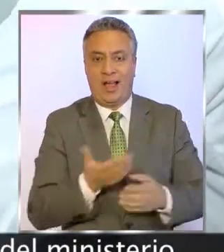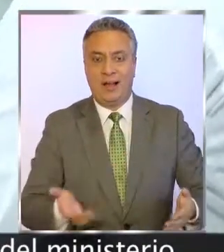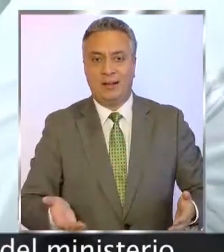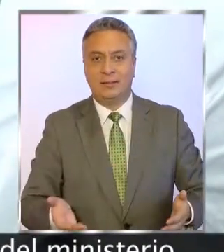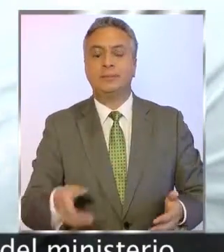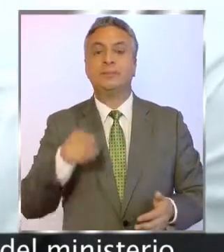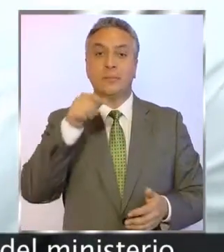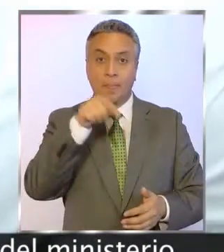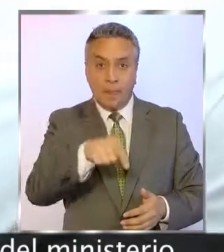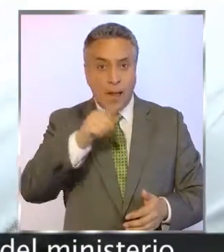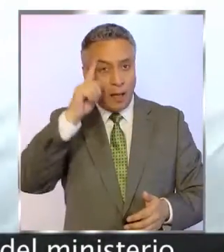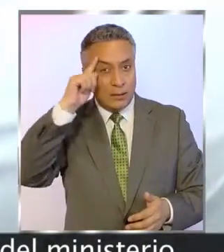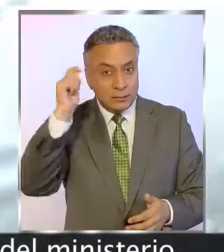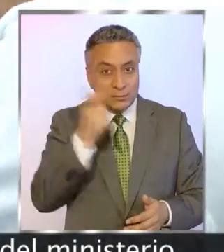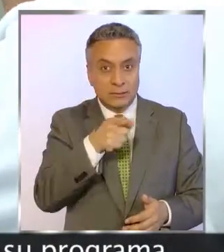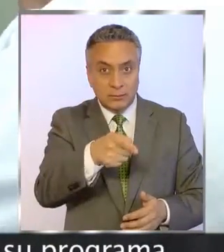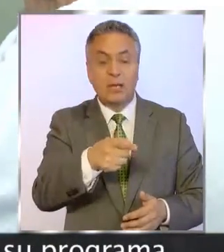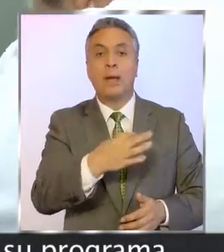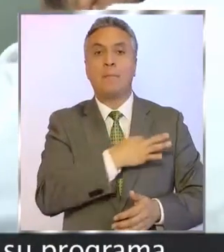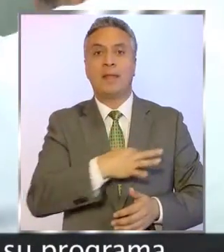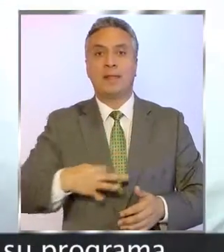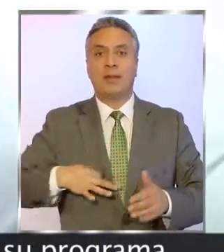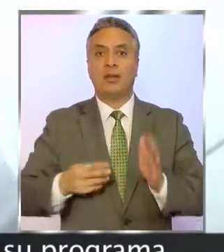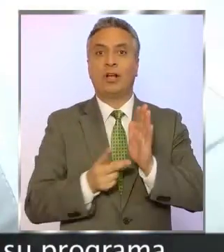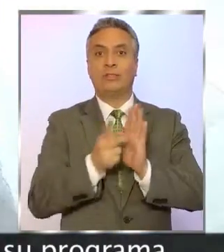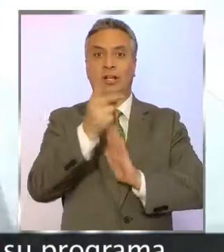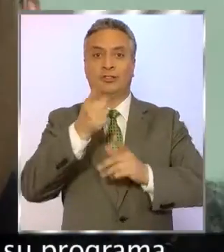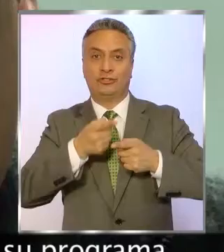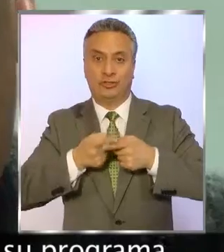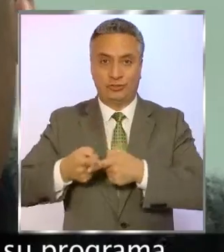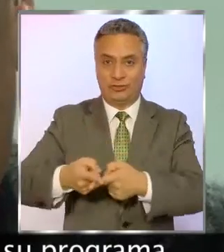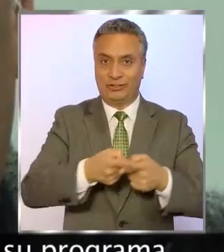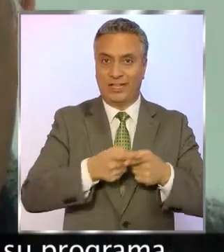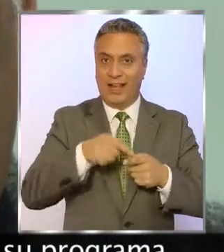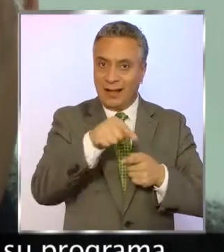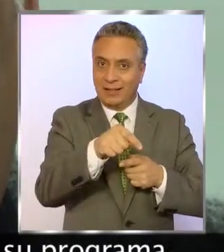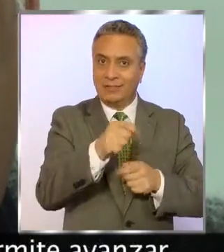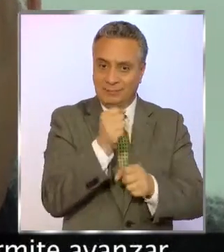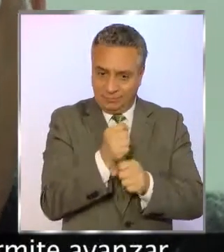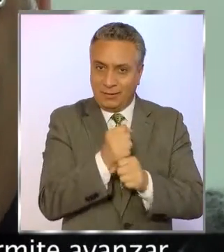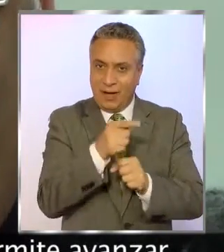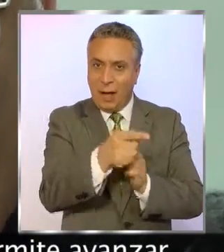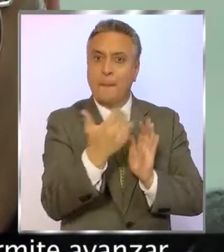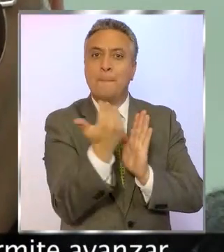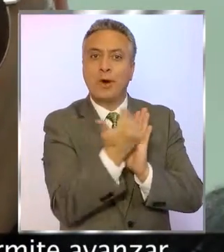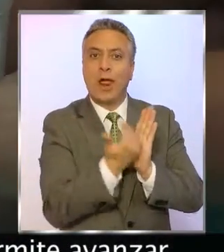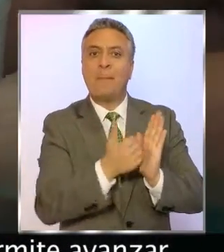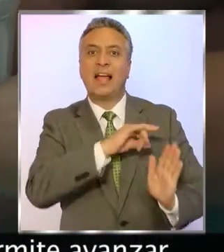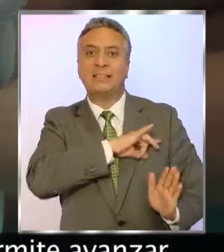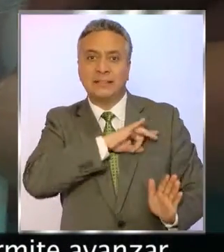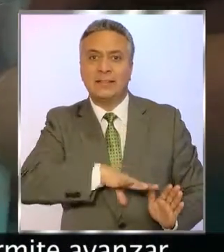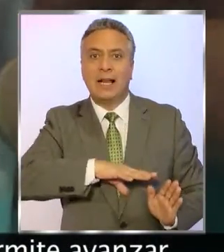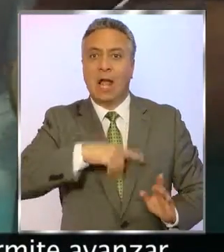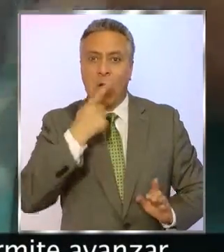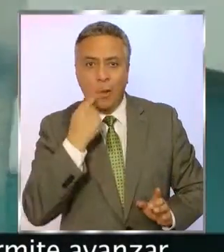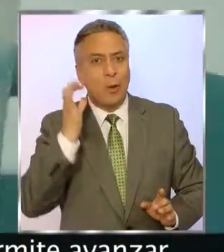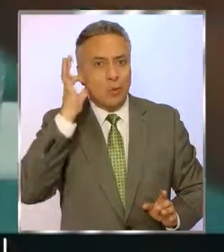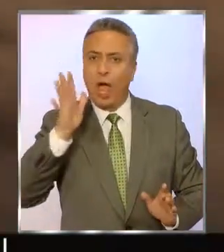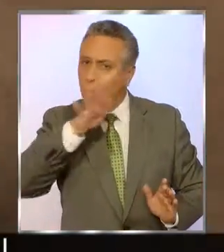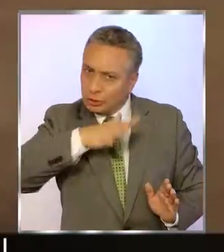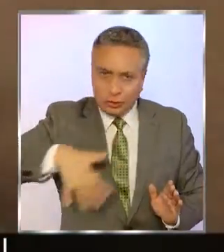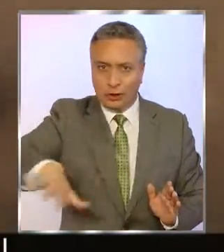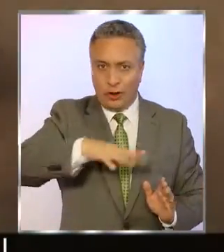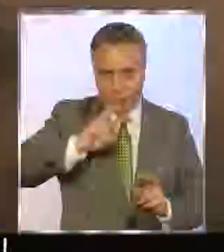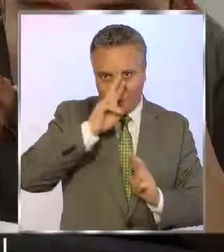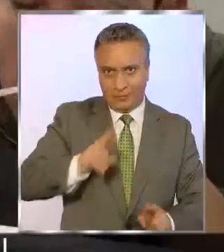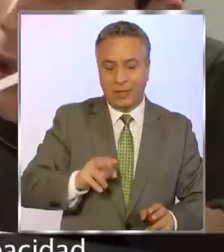iniciativa cuenta con el apoyo del Ministerio de Desarrollo Social a través de su programa Chile de Todos y Todas, que permite avanzar